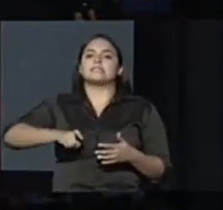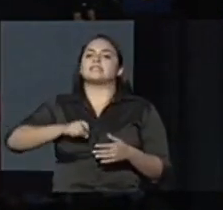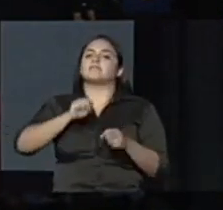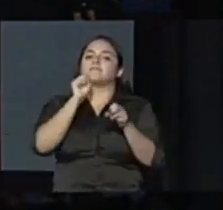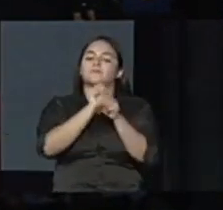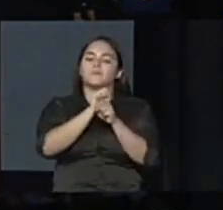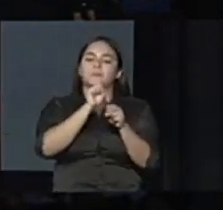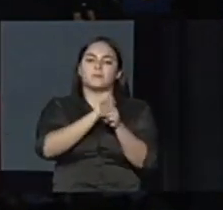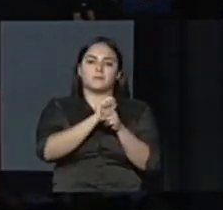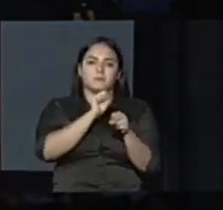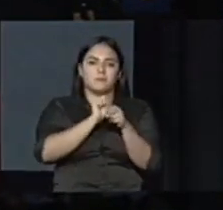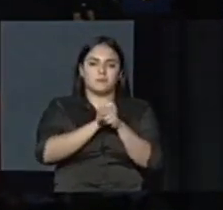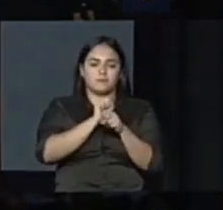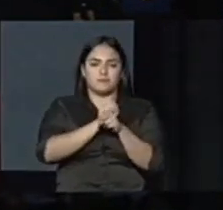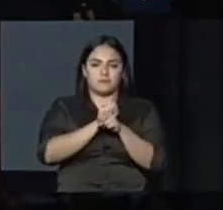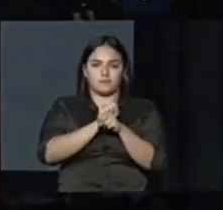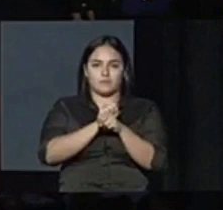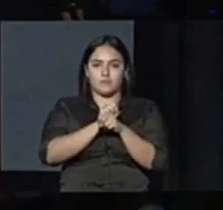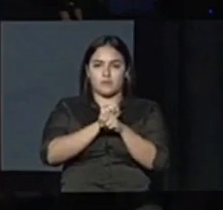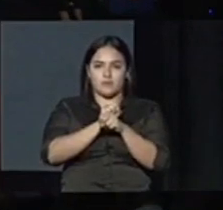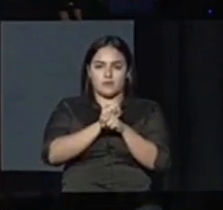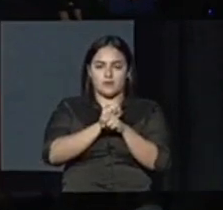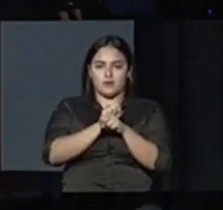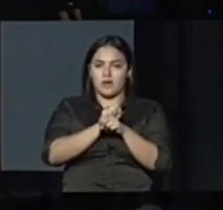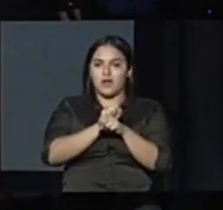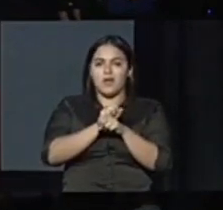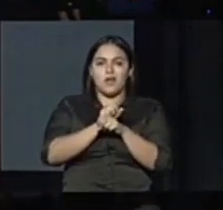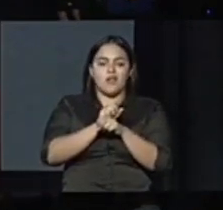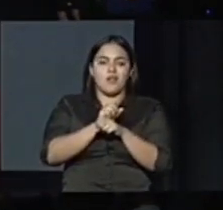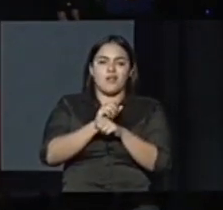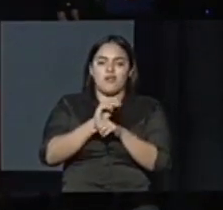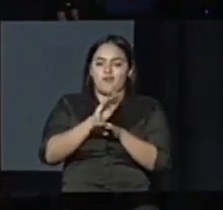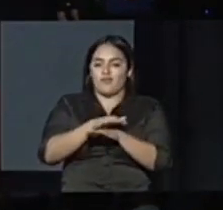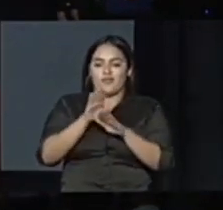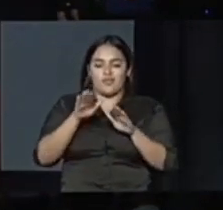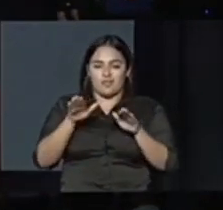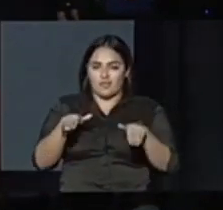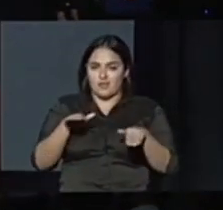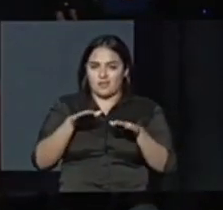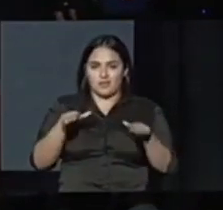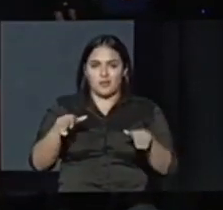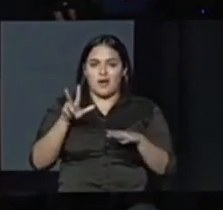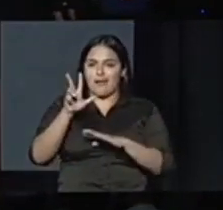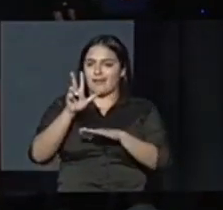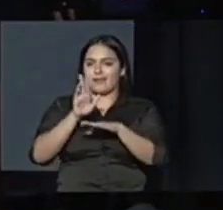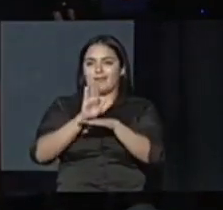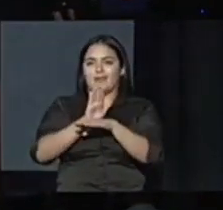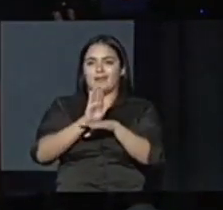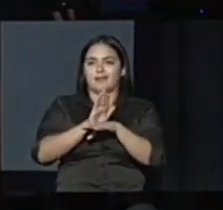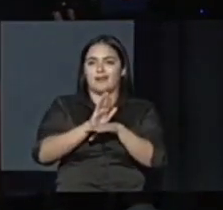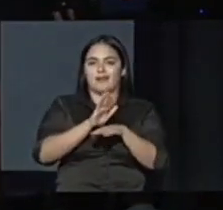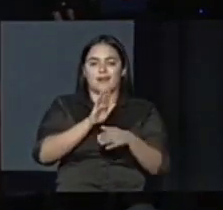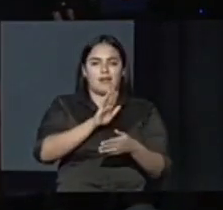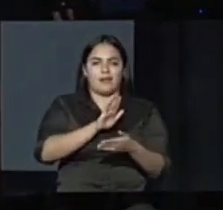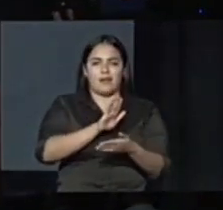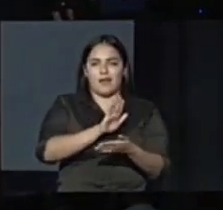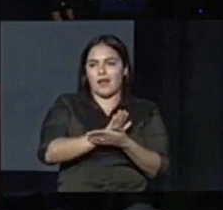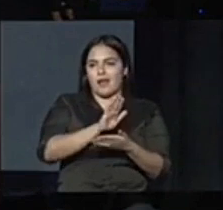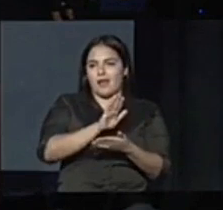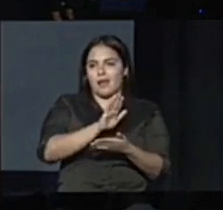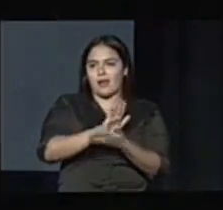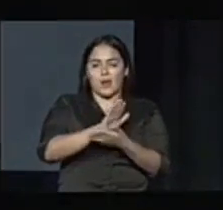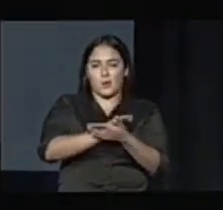no debemos seguir soltando a nuestros hijos a la calle a las 3 de la tarde nuestras